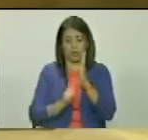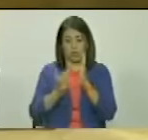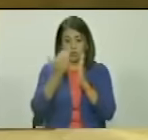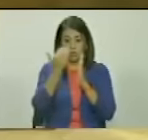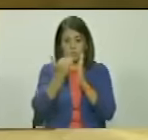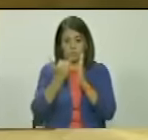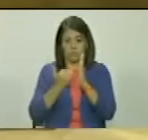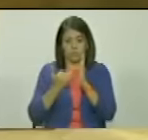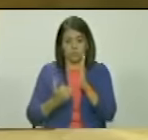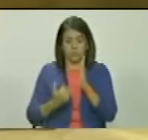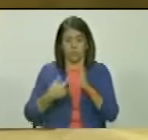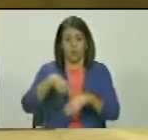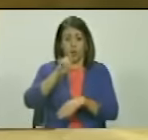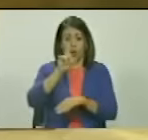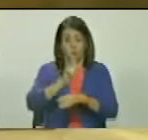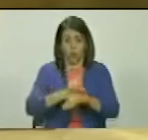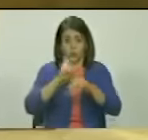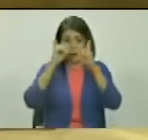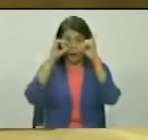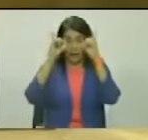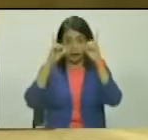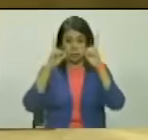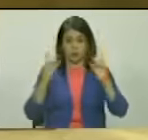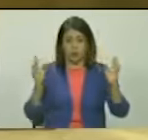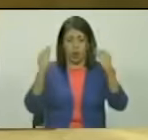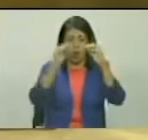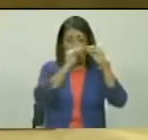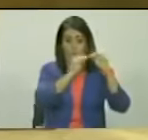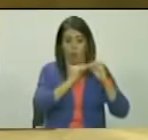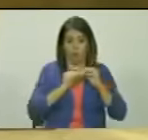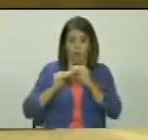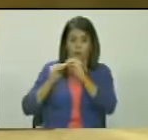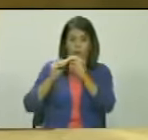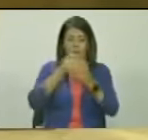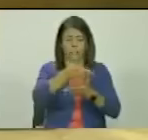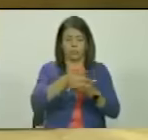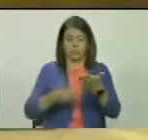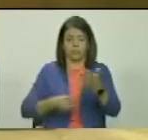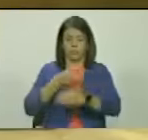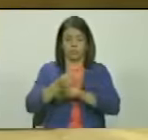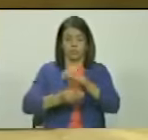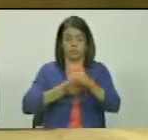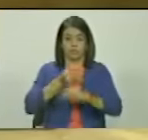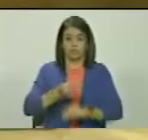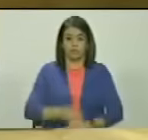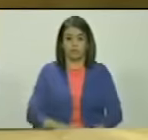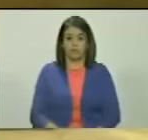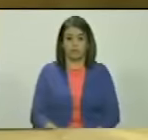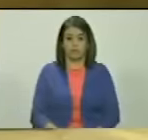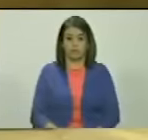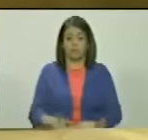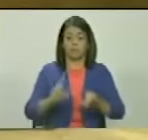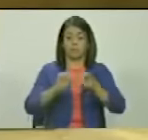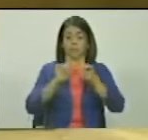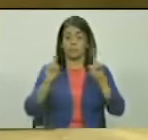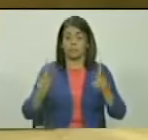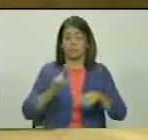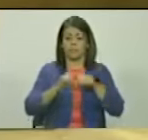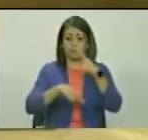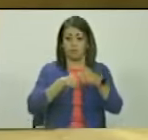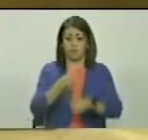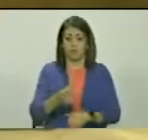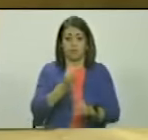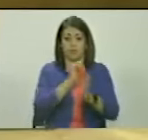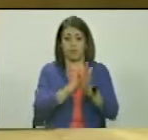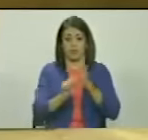unanimidad en el sentido de las propuestas que se hicieron. Sin embargo, a partir del